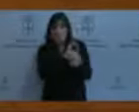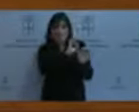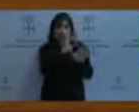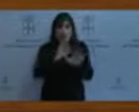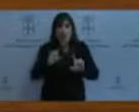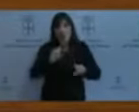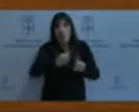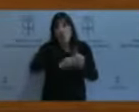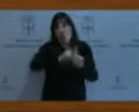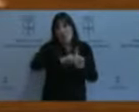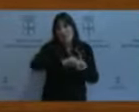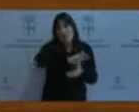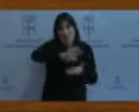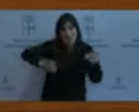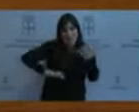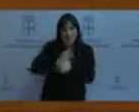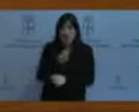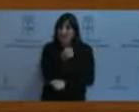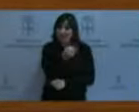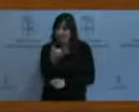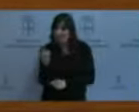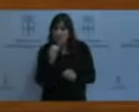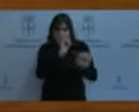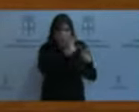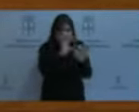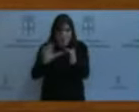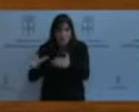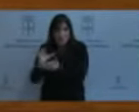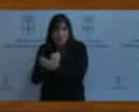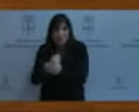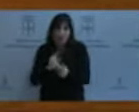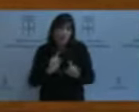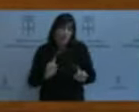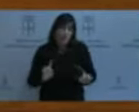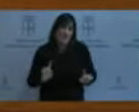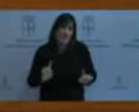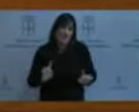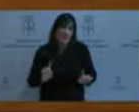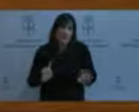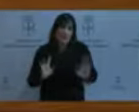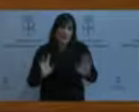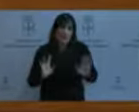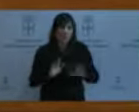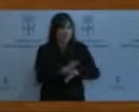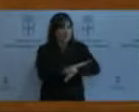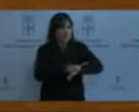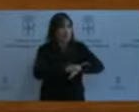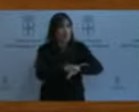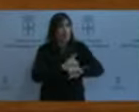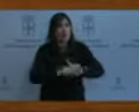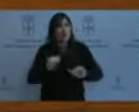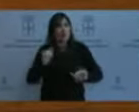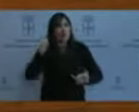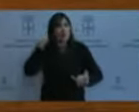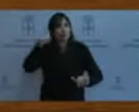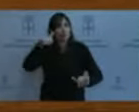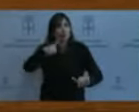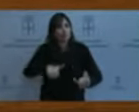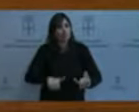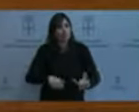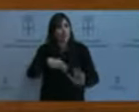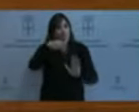cierto, ha tardado mucho tiempo el Gobierno en desarrollar, que no lo ha hecho todavía un reglamento sobre la ley de autoridad del profesorado.